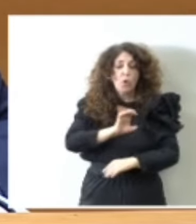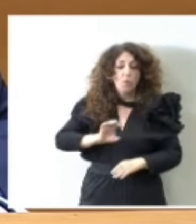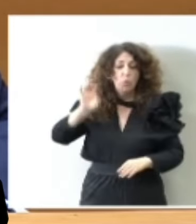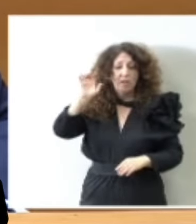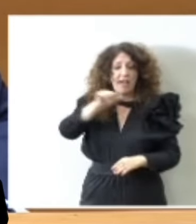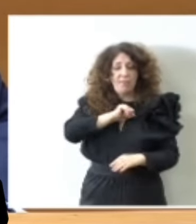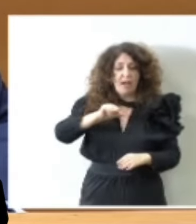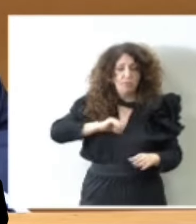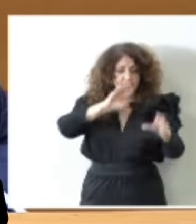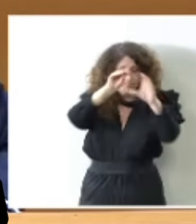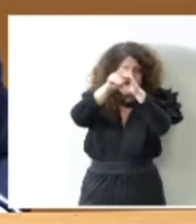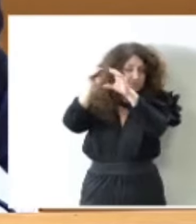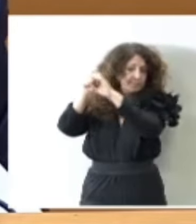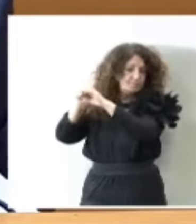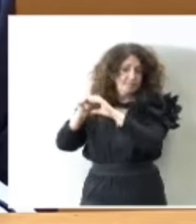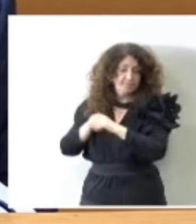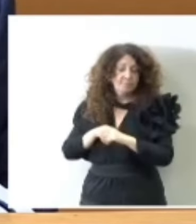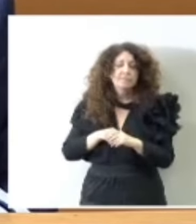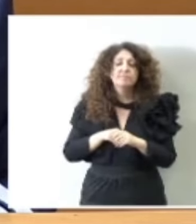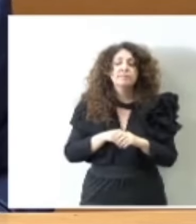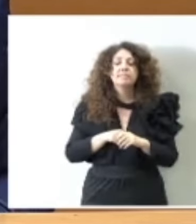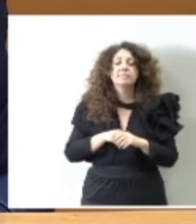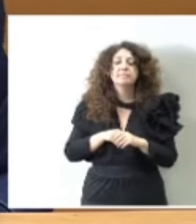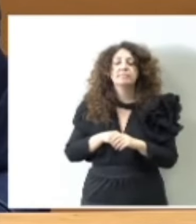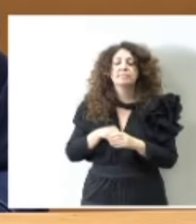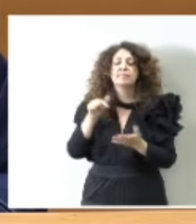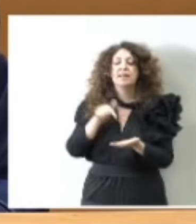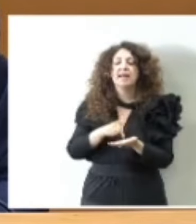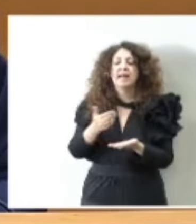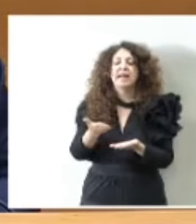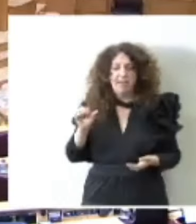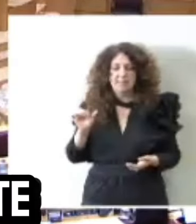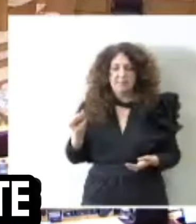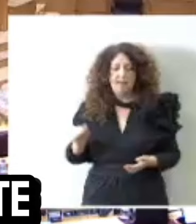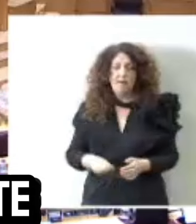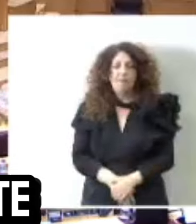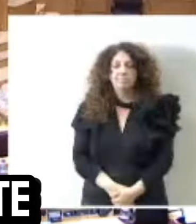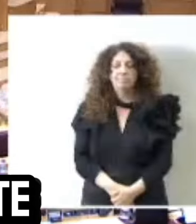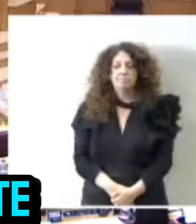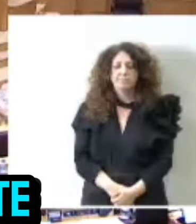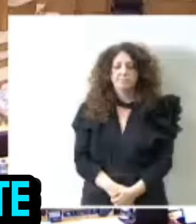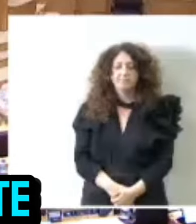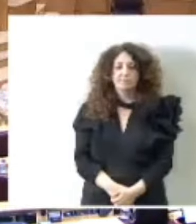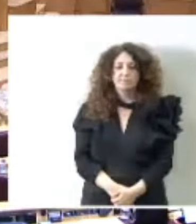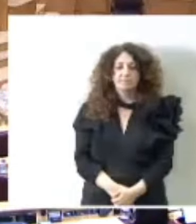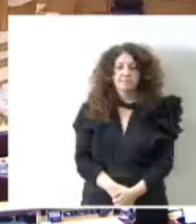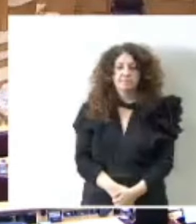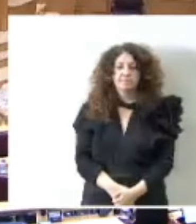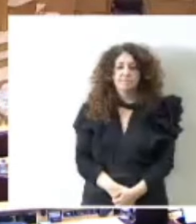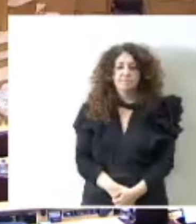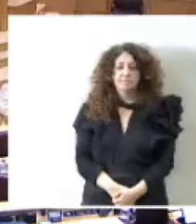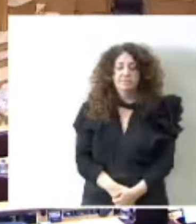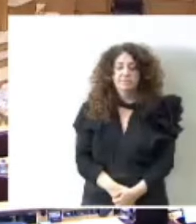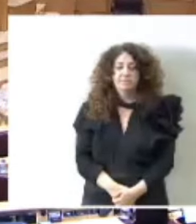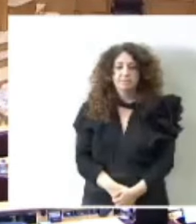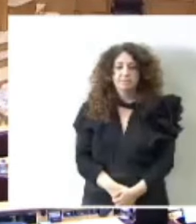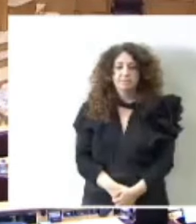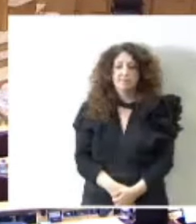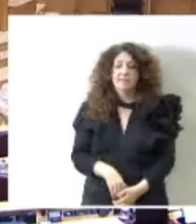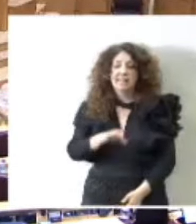exponer la interpelación tiene la palabra el senador Camps de Besa. Gracias, señor Presidente, señorías,